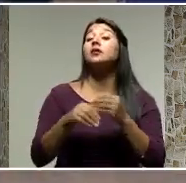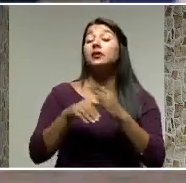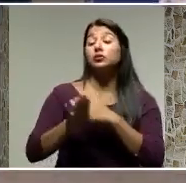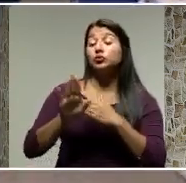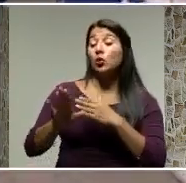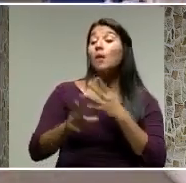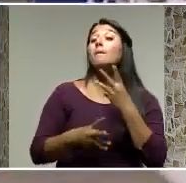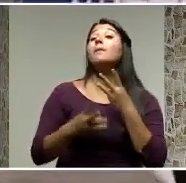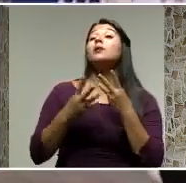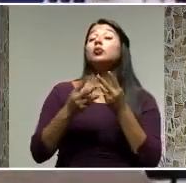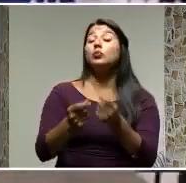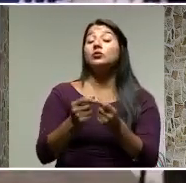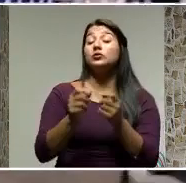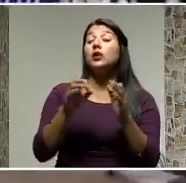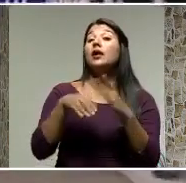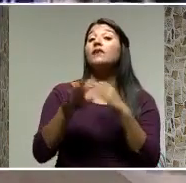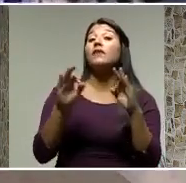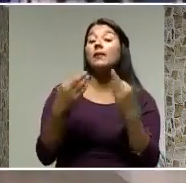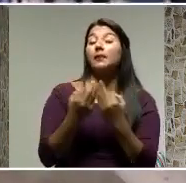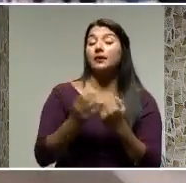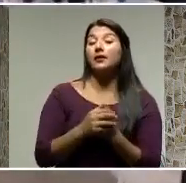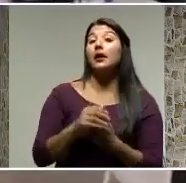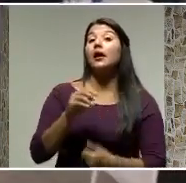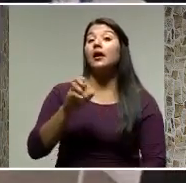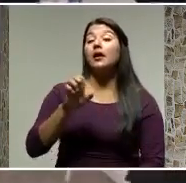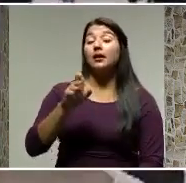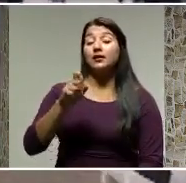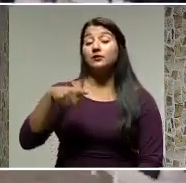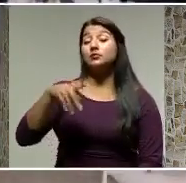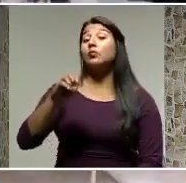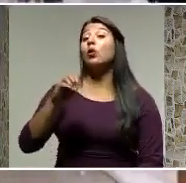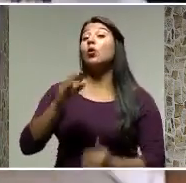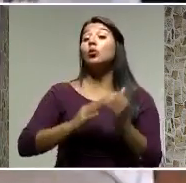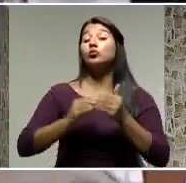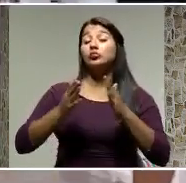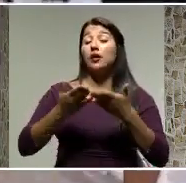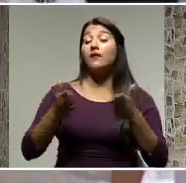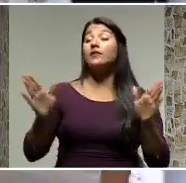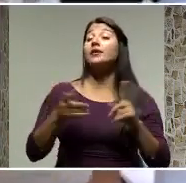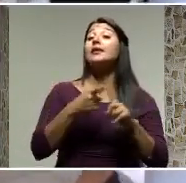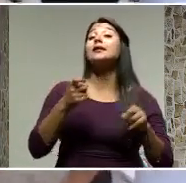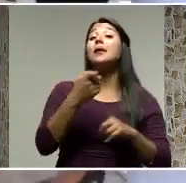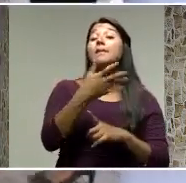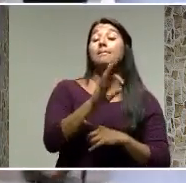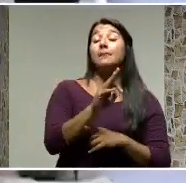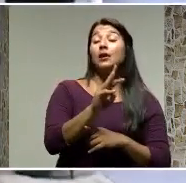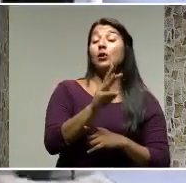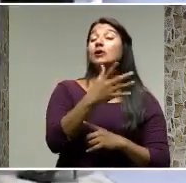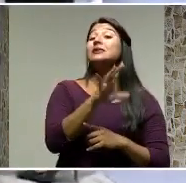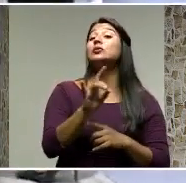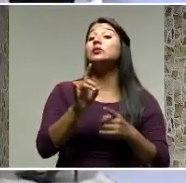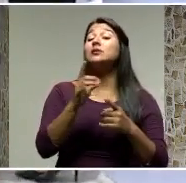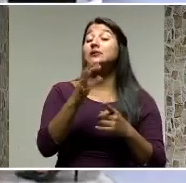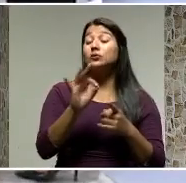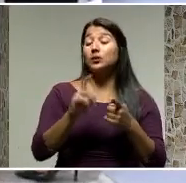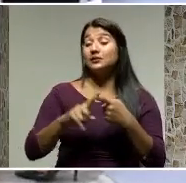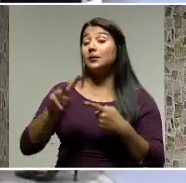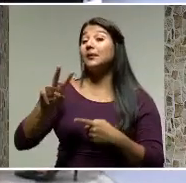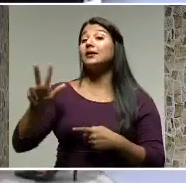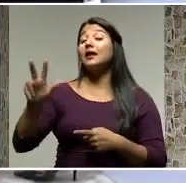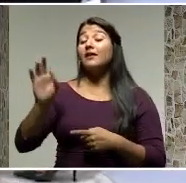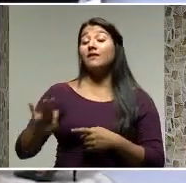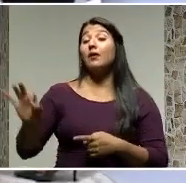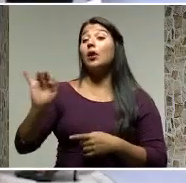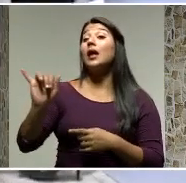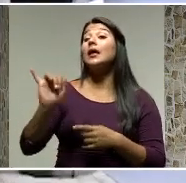su presupuesto familiar. Expo Construcción estará abierta al público del miércoles 19 al domingo 23 de febrero. El